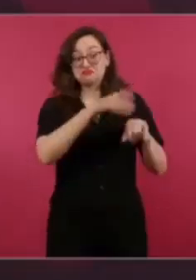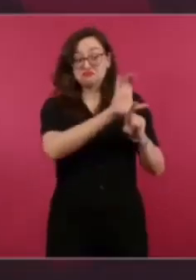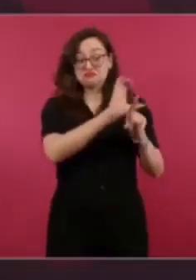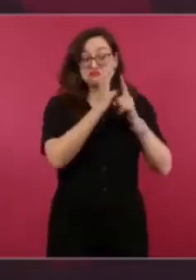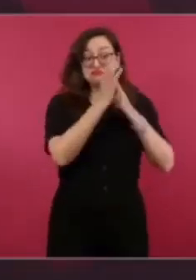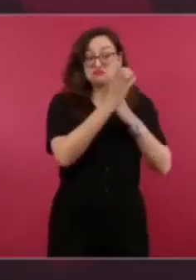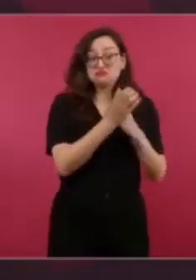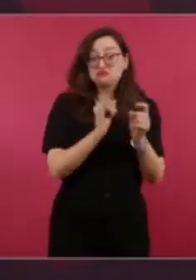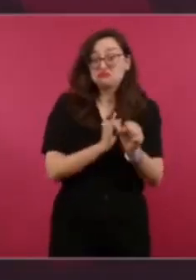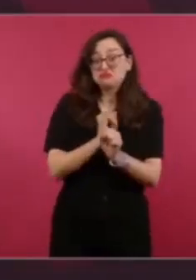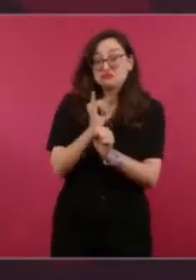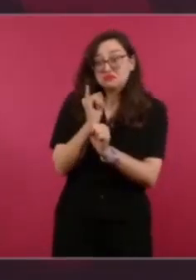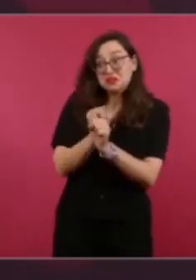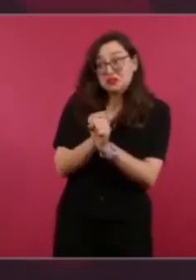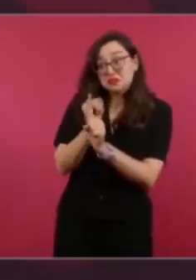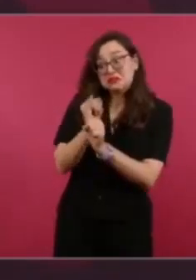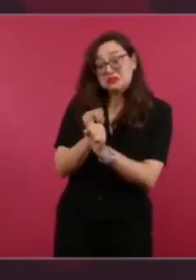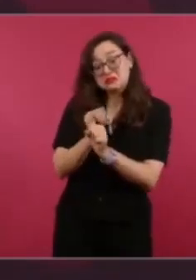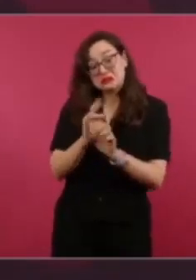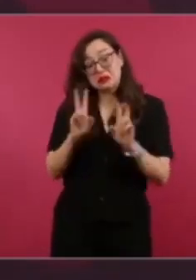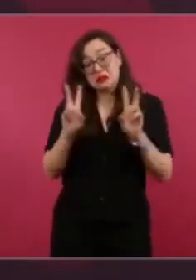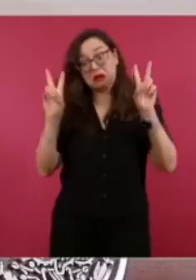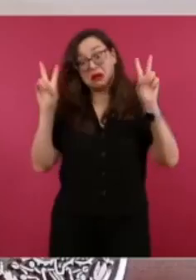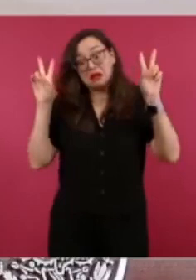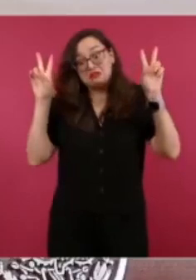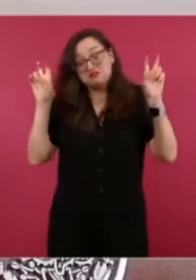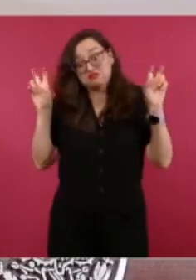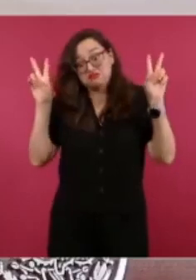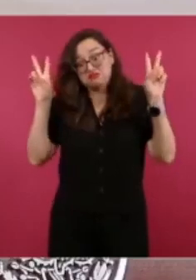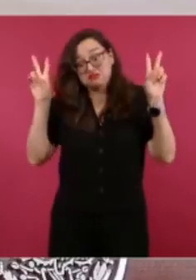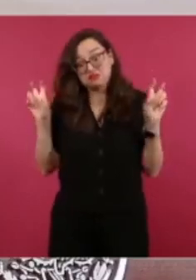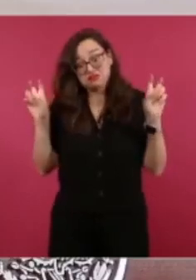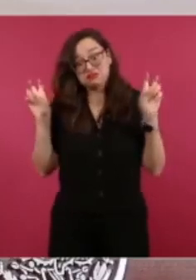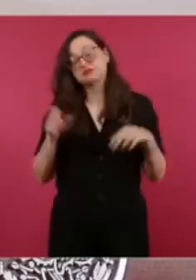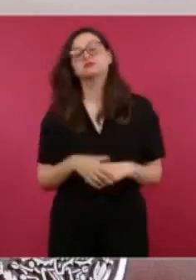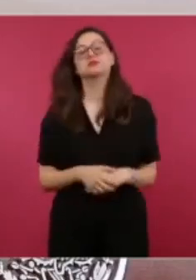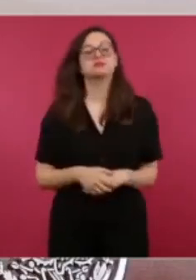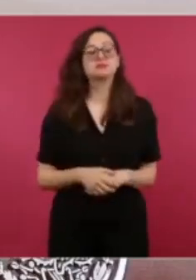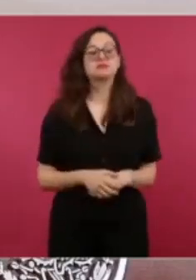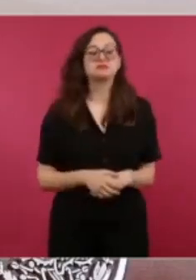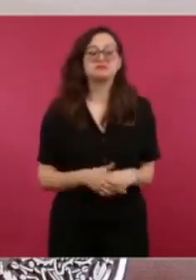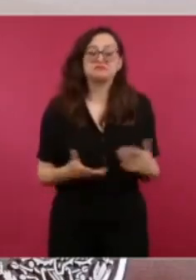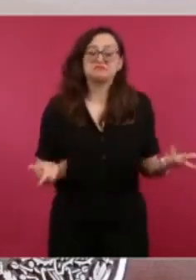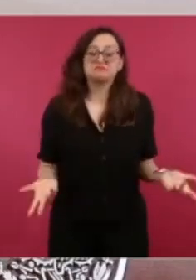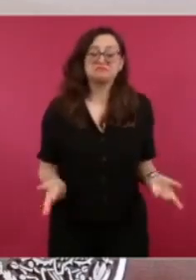se hizo a modo para perjudicarnos,